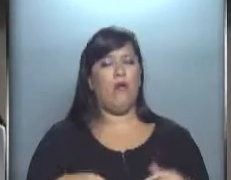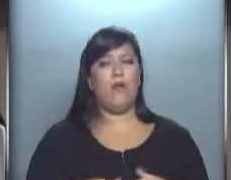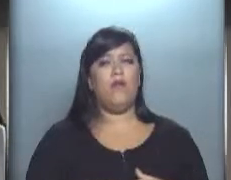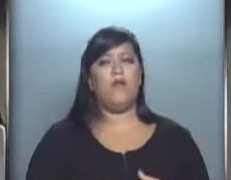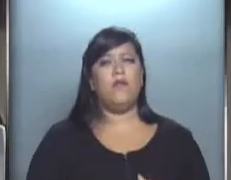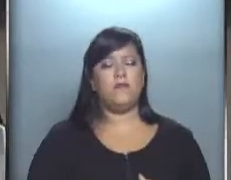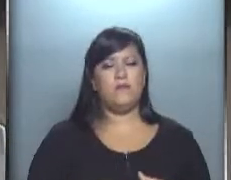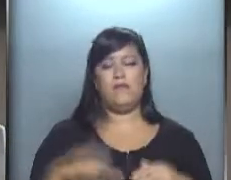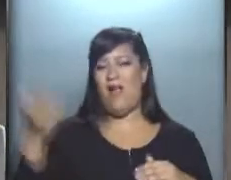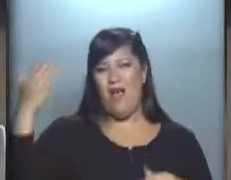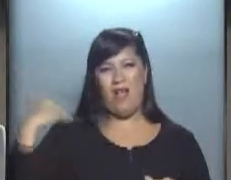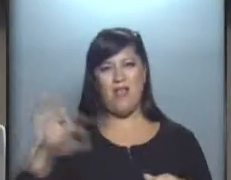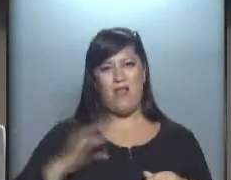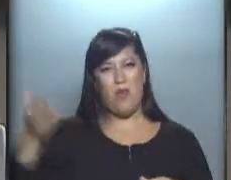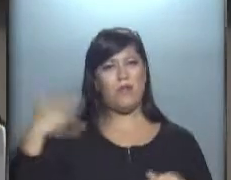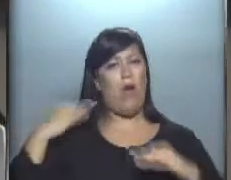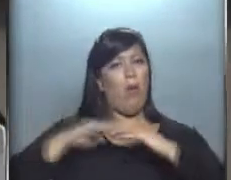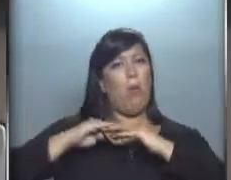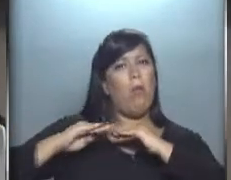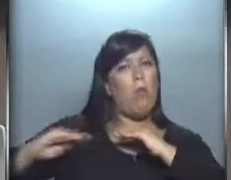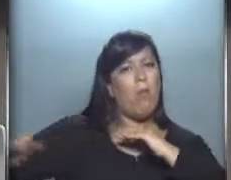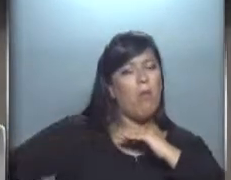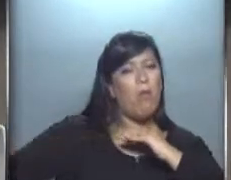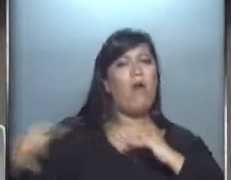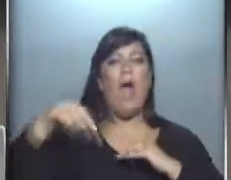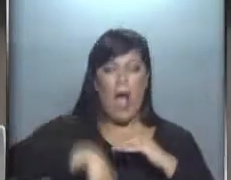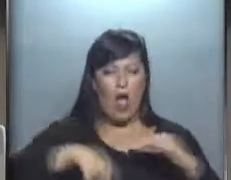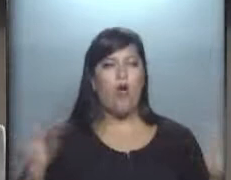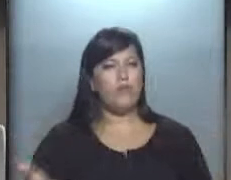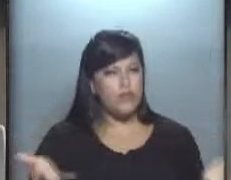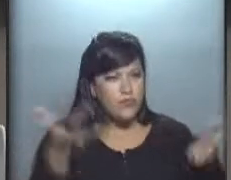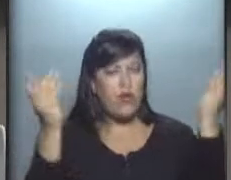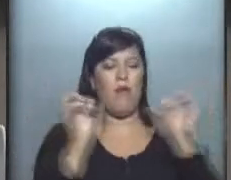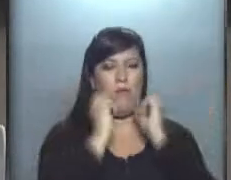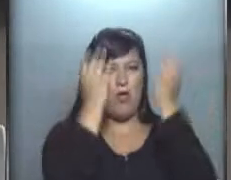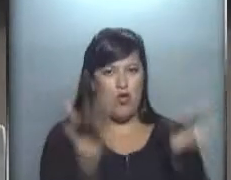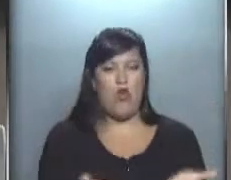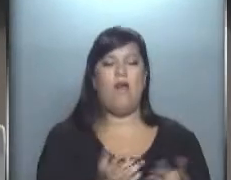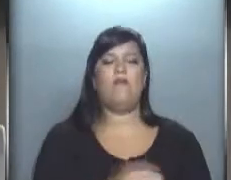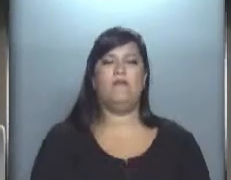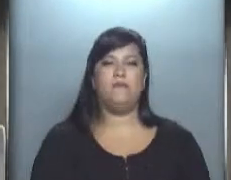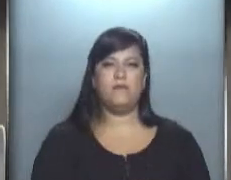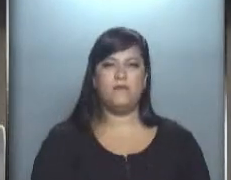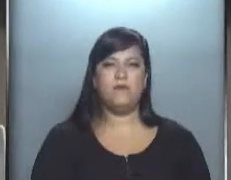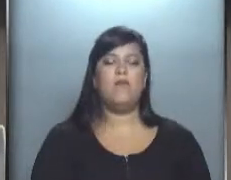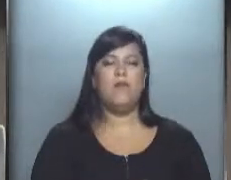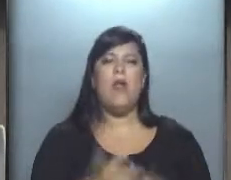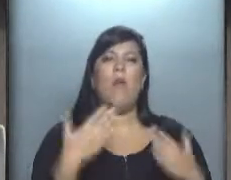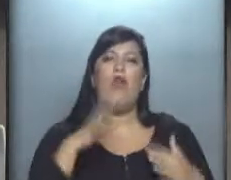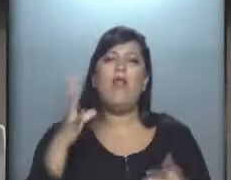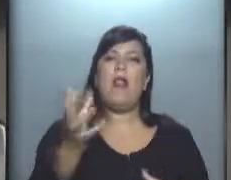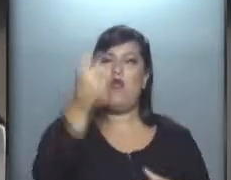como fue el parate que tuvo la actividad inmobiliaria el año pasado, pero ahora se busca darle un impulso para que esta recuperación